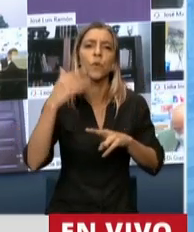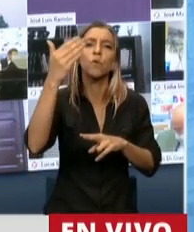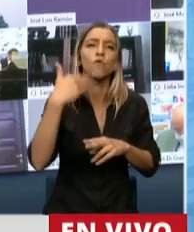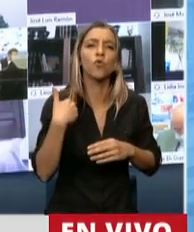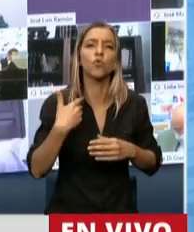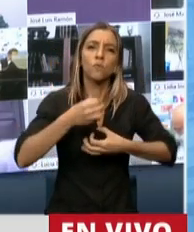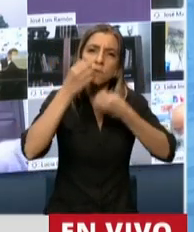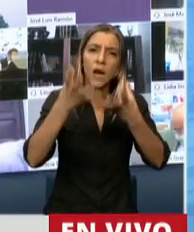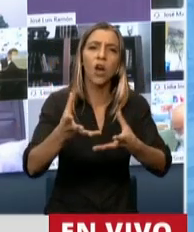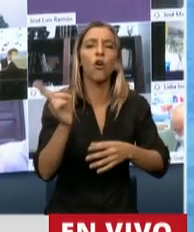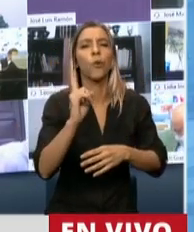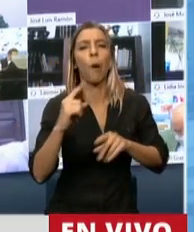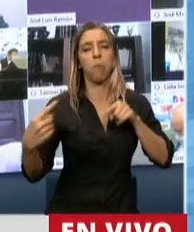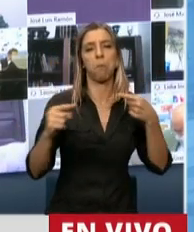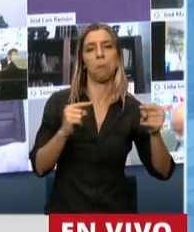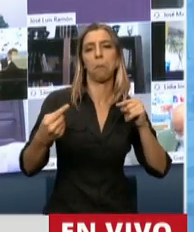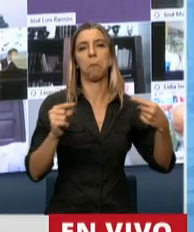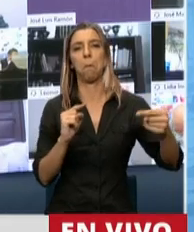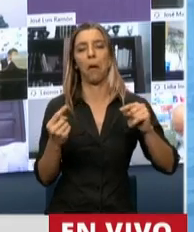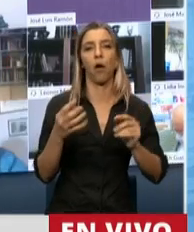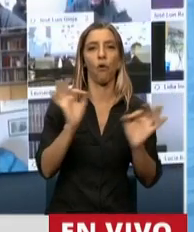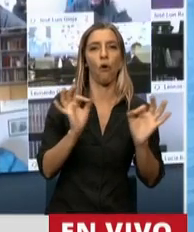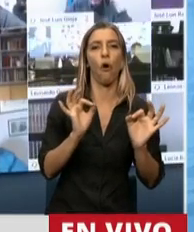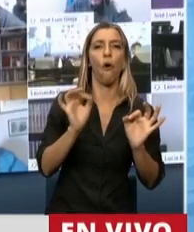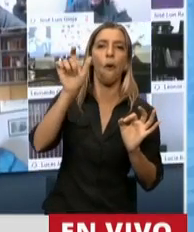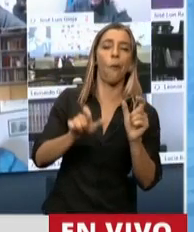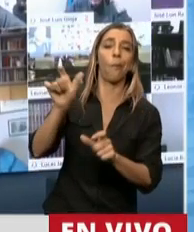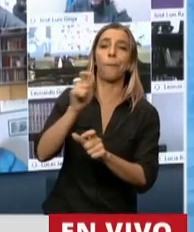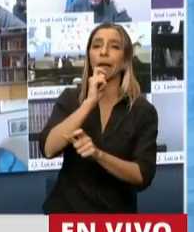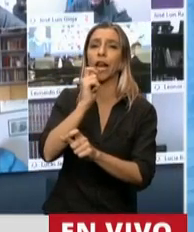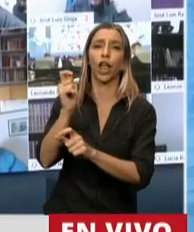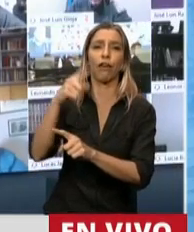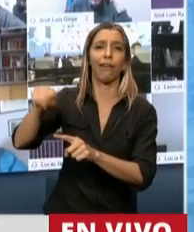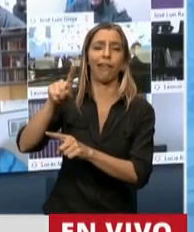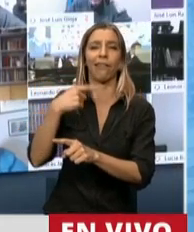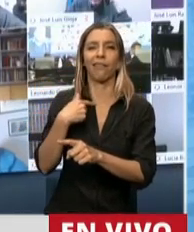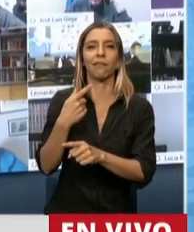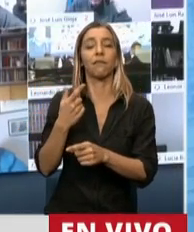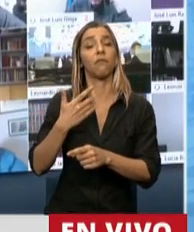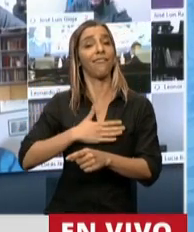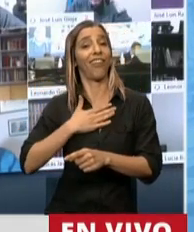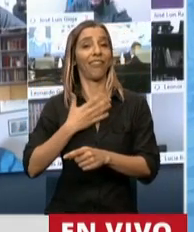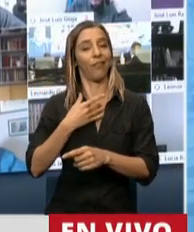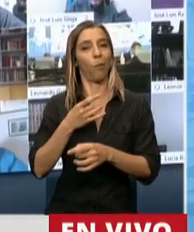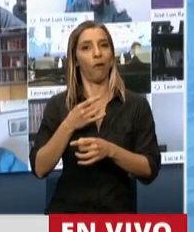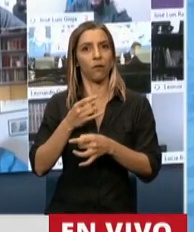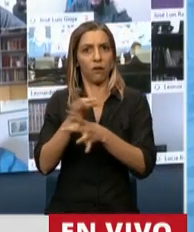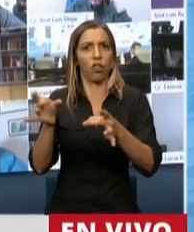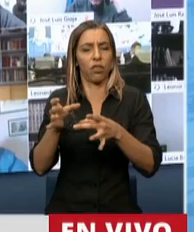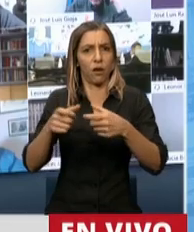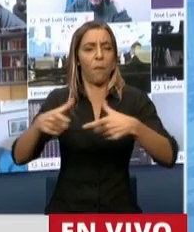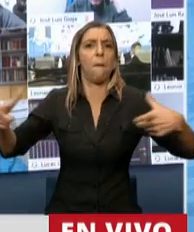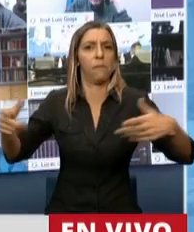chicanas que vemos ríos de tinta o periodistas que se apretan el puño festejando los 10.000 contagiados o mi diputada